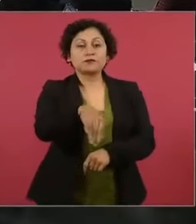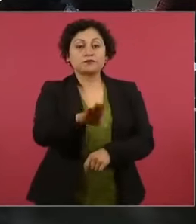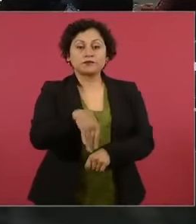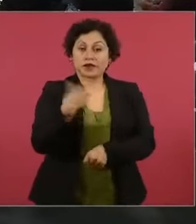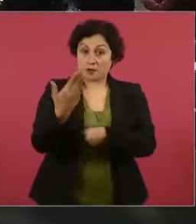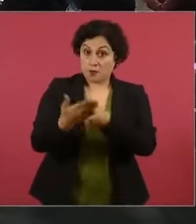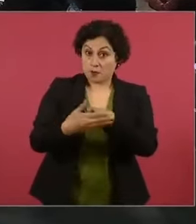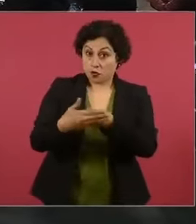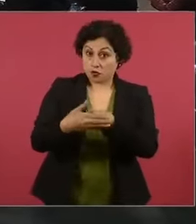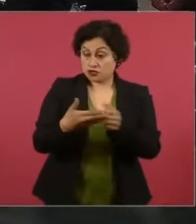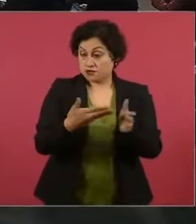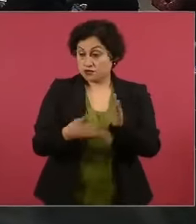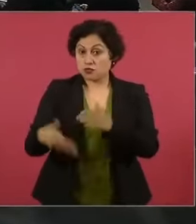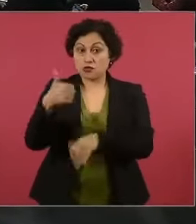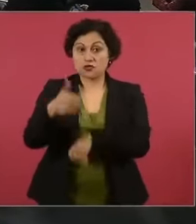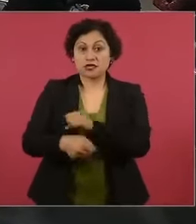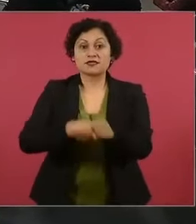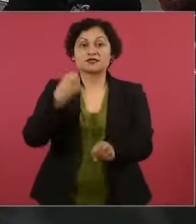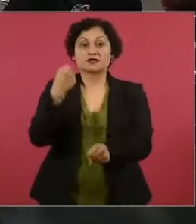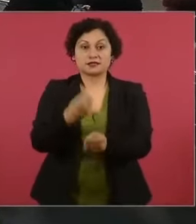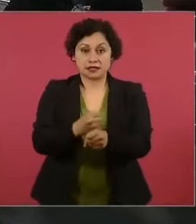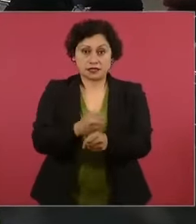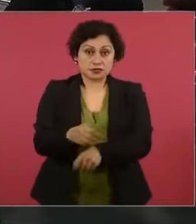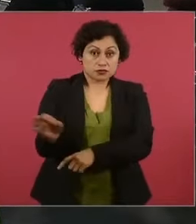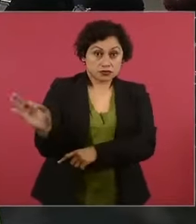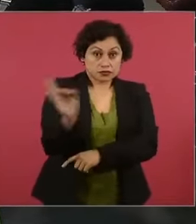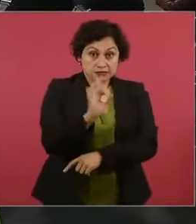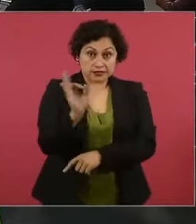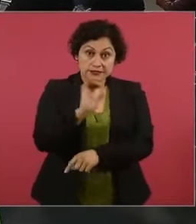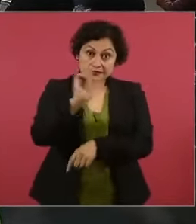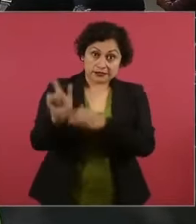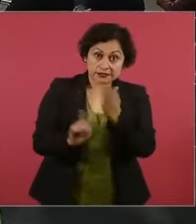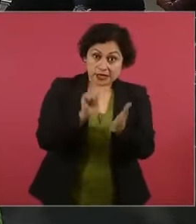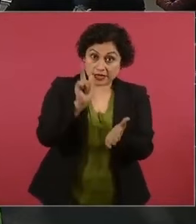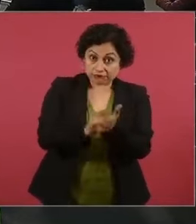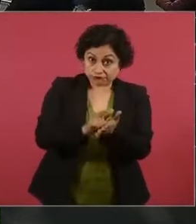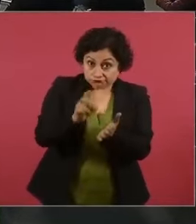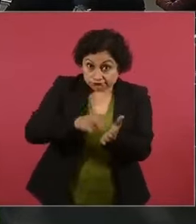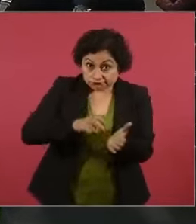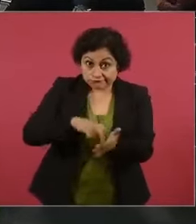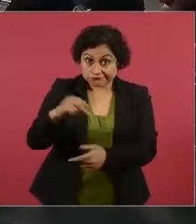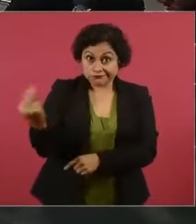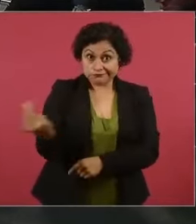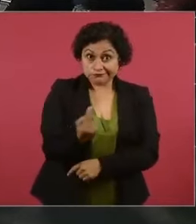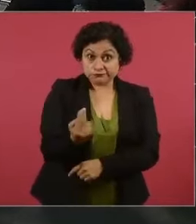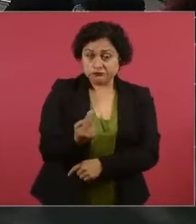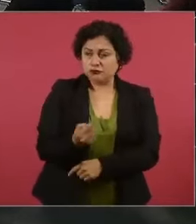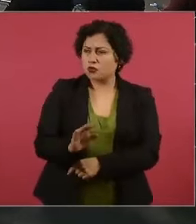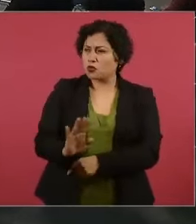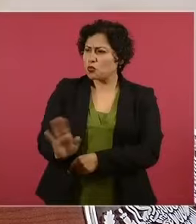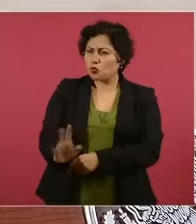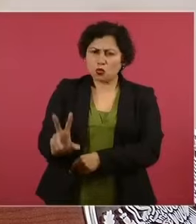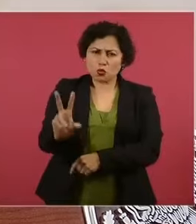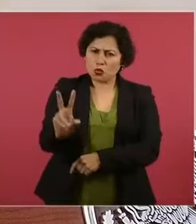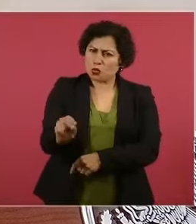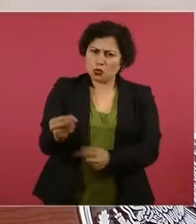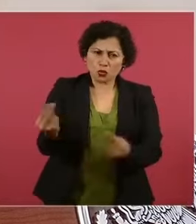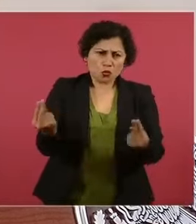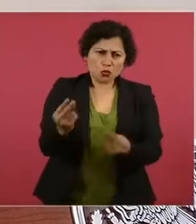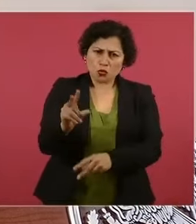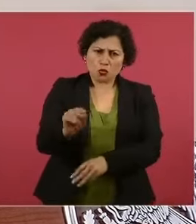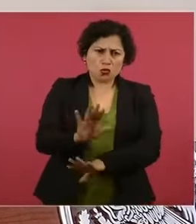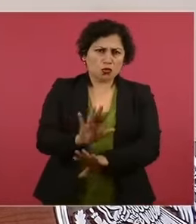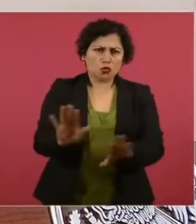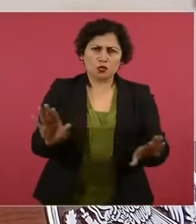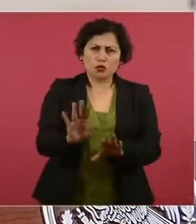El próximo sexenio, ¿tampoco pudiera ser necesaria una reforma fiscal en caso No, no hace falta. Lo que hace falta es que